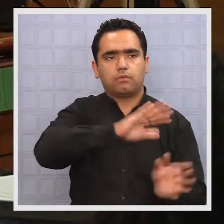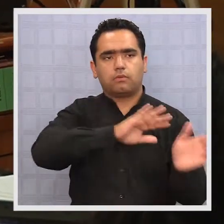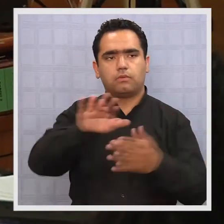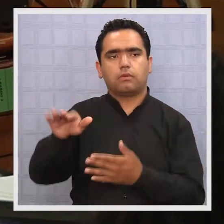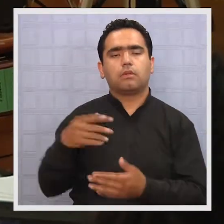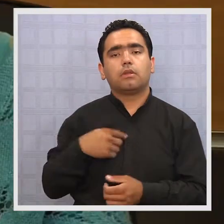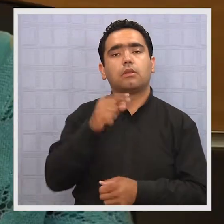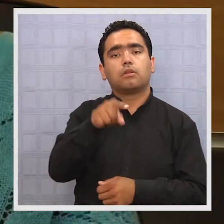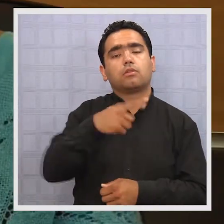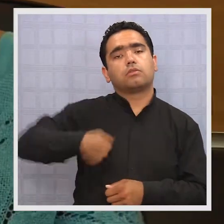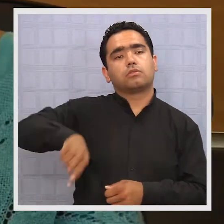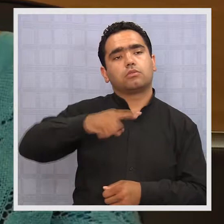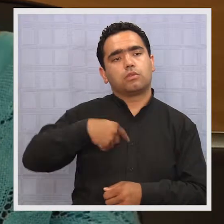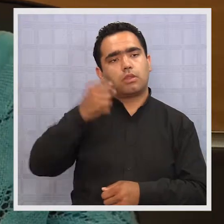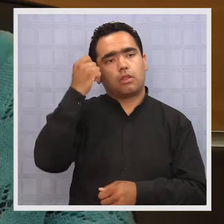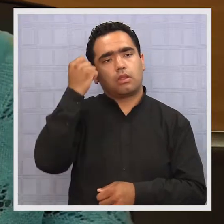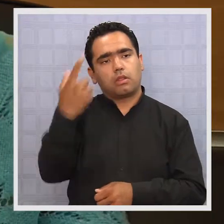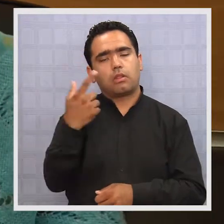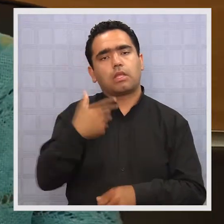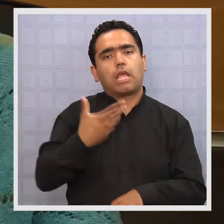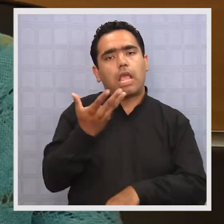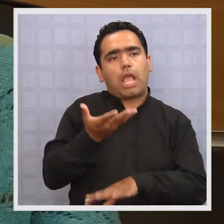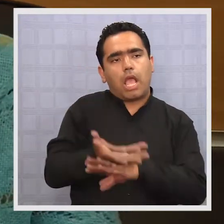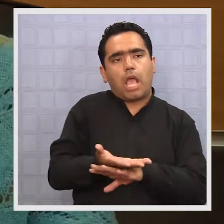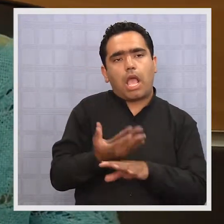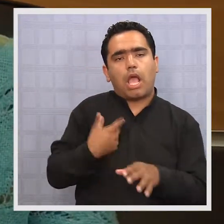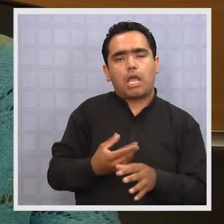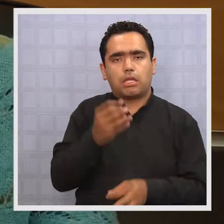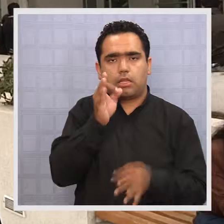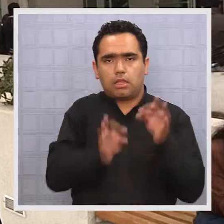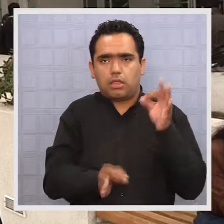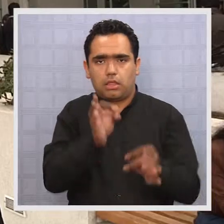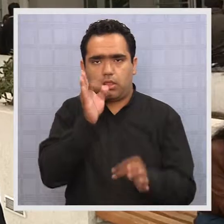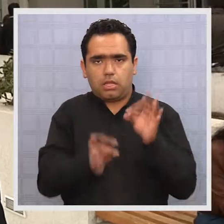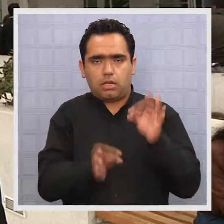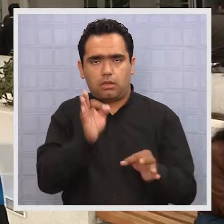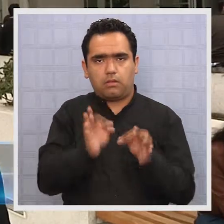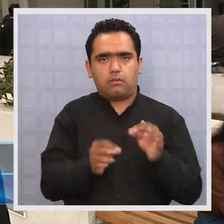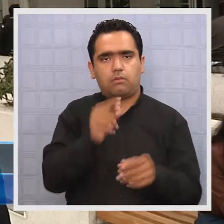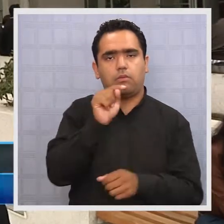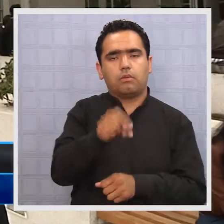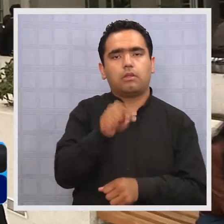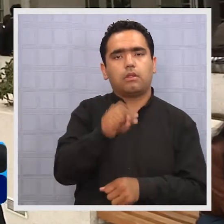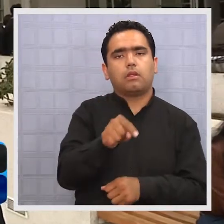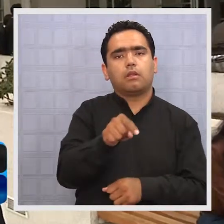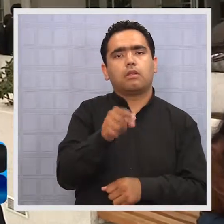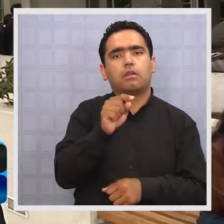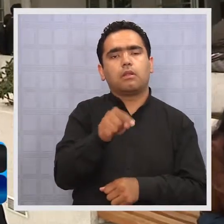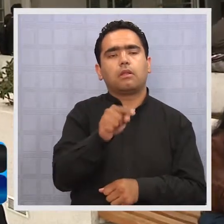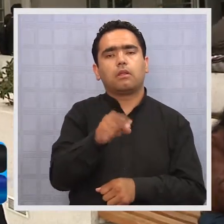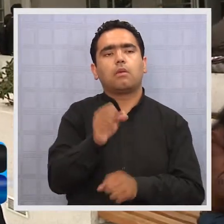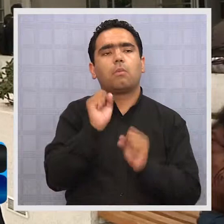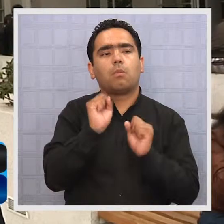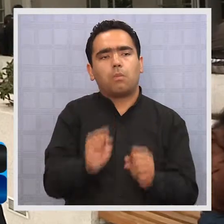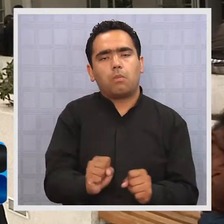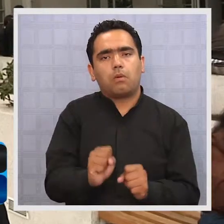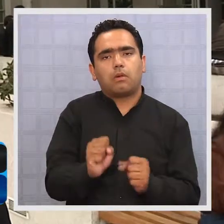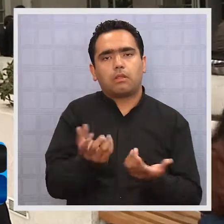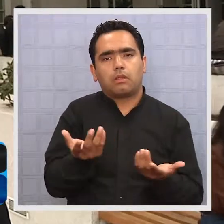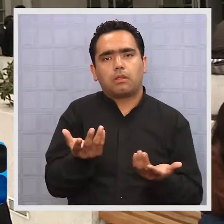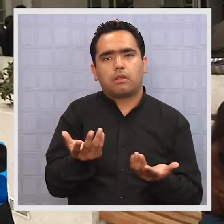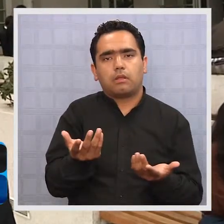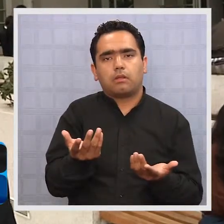futuros. Entendemos nosotros que va a haber un razonamiento del tribunal al final del juicio en base a la prueba que se rinda y